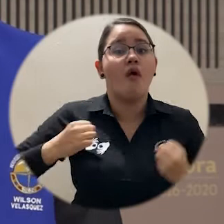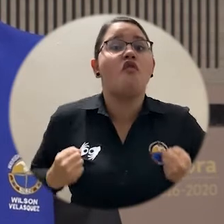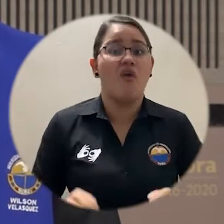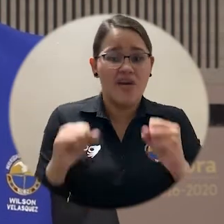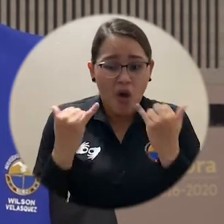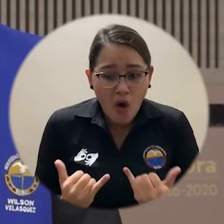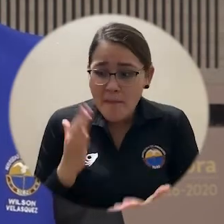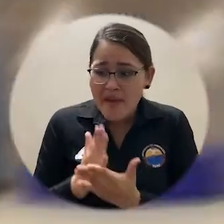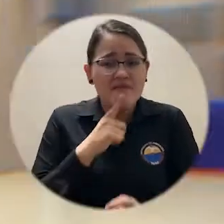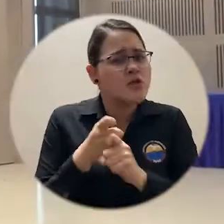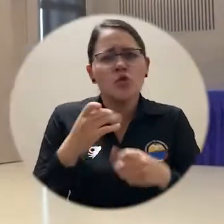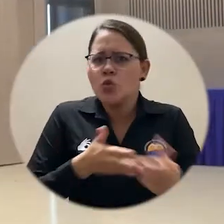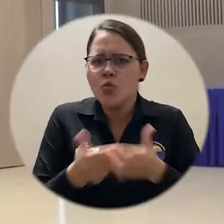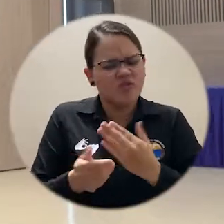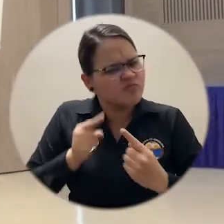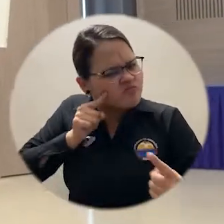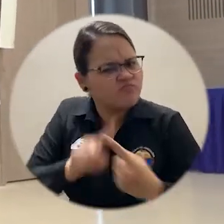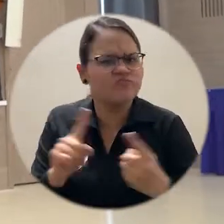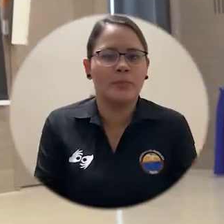hoy siguieron adelante.